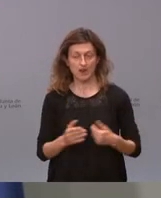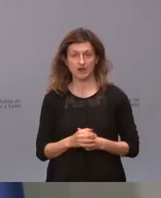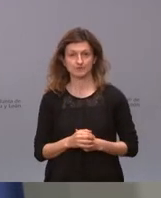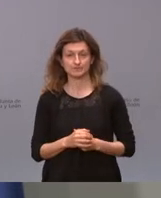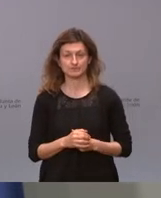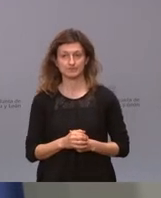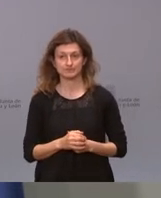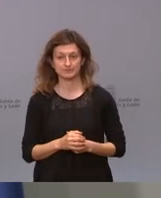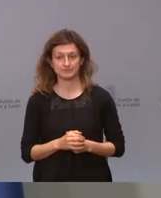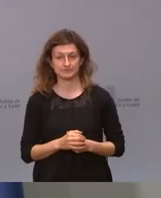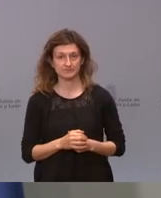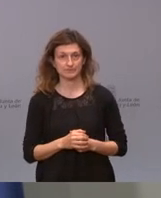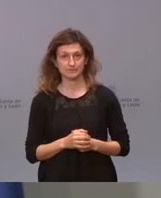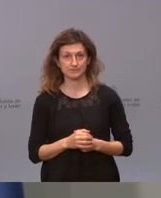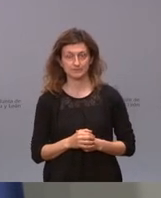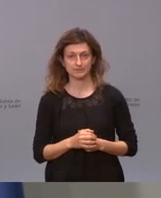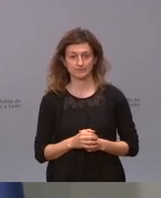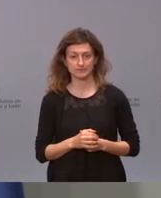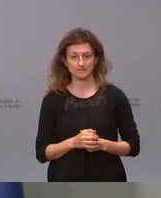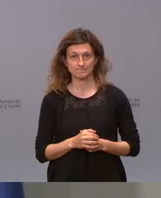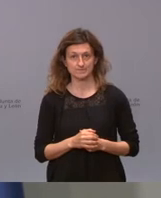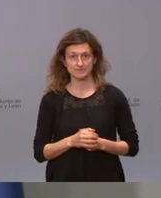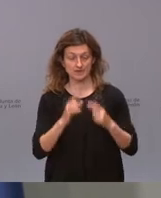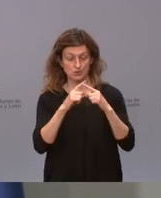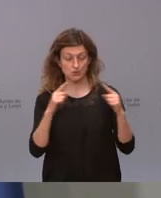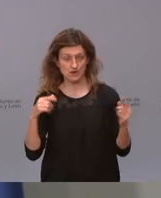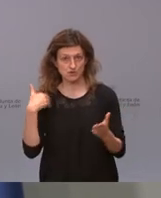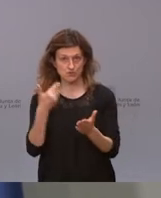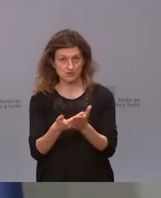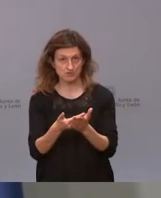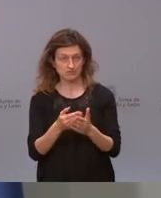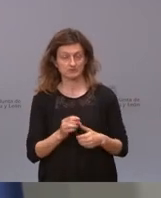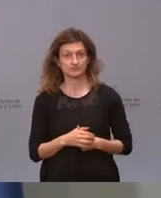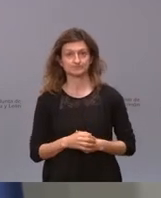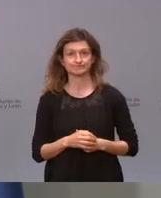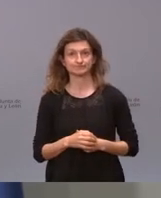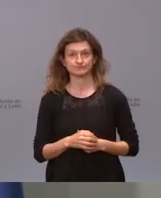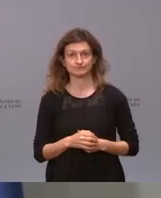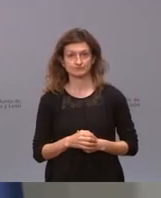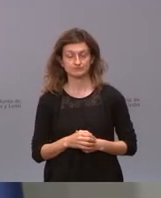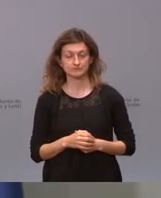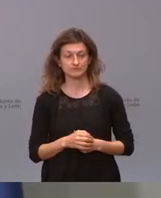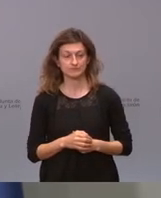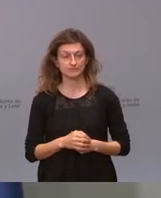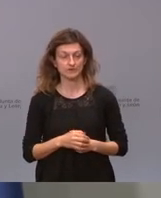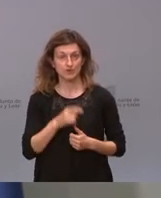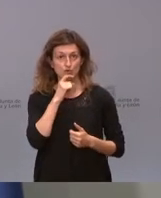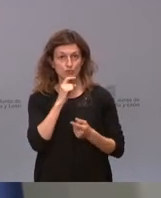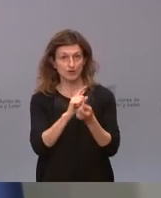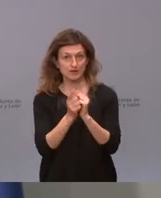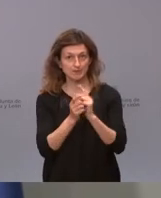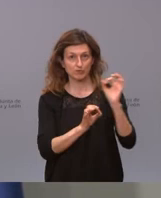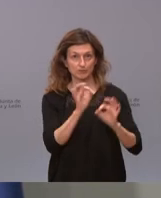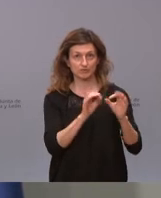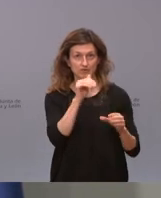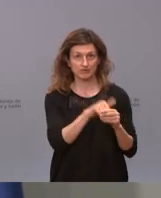decisiones a lo largo del último año y cómo hemos pasado de un porcentaje